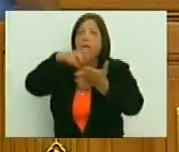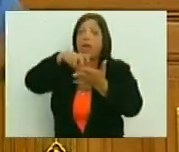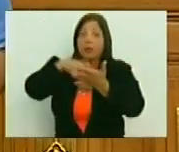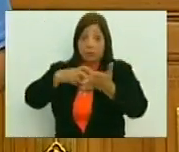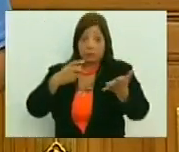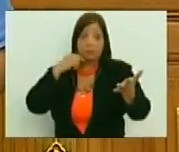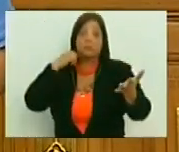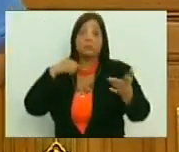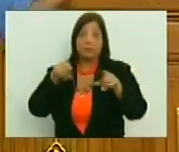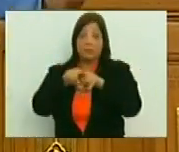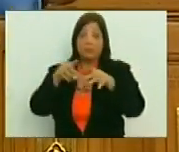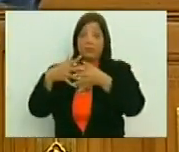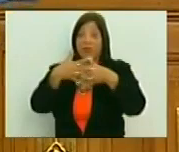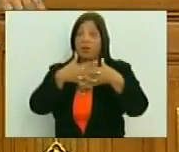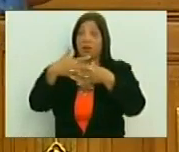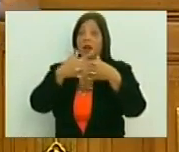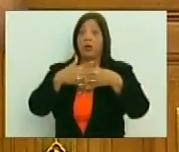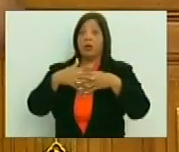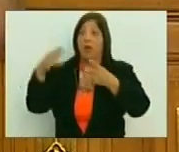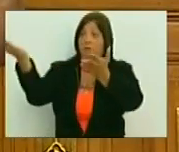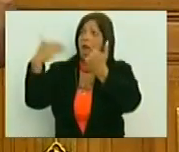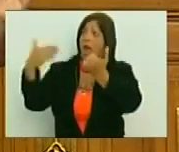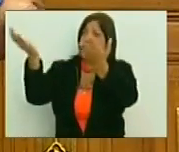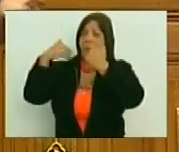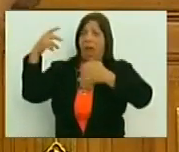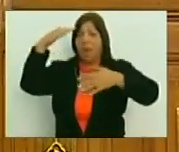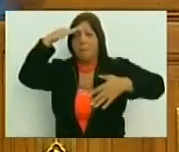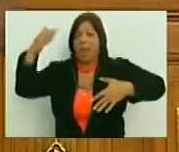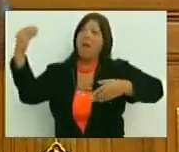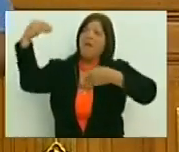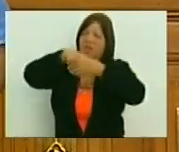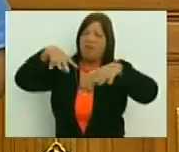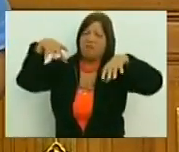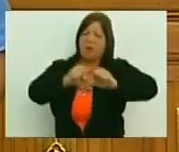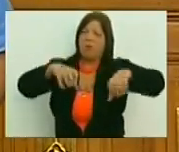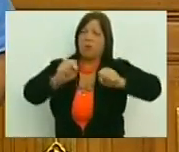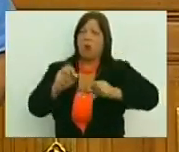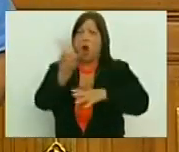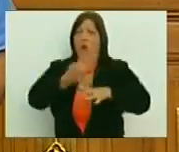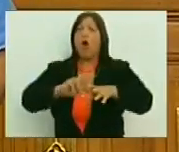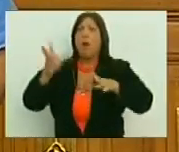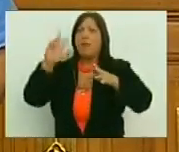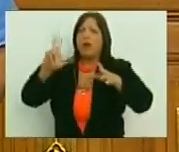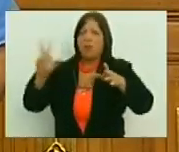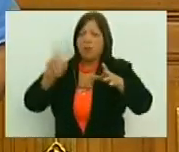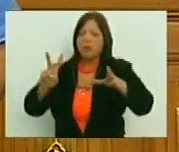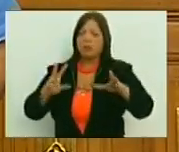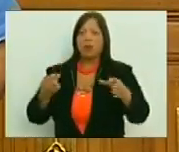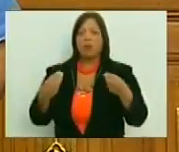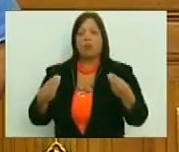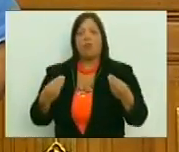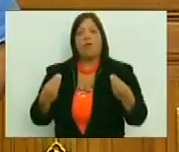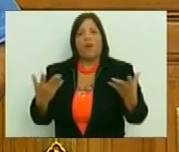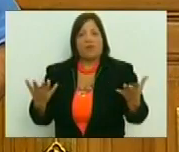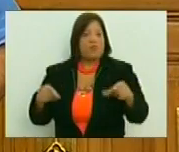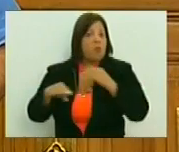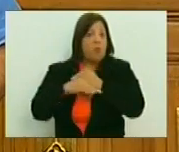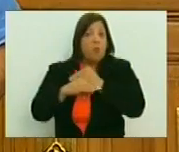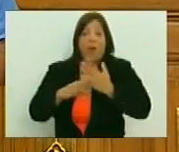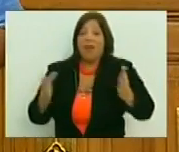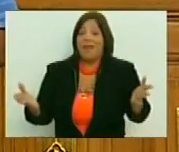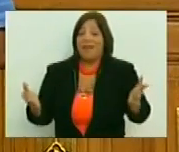funcionó bien con ellos, andan por allí diciendo, inváranlo, vénganse para acá, que ustedes son los buenos, ¿no? Entonces,